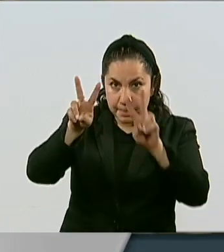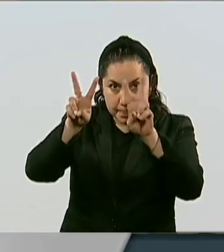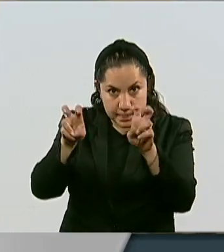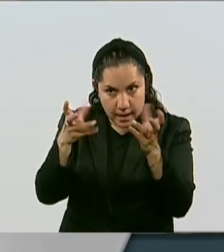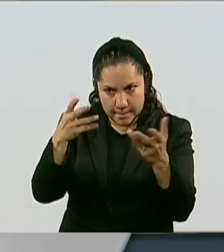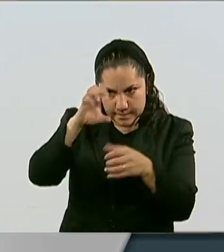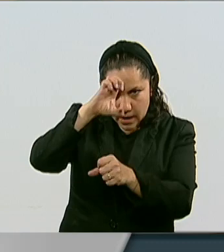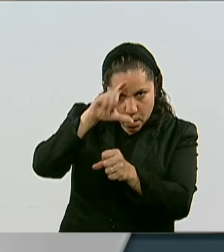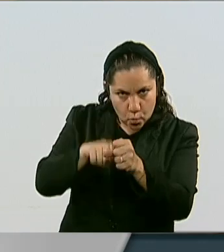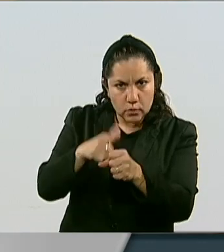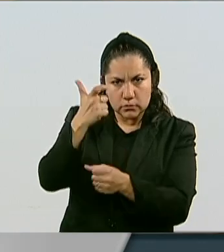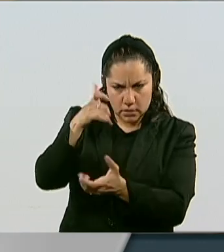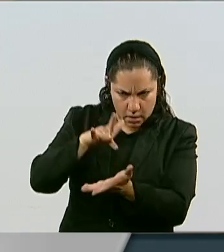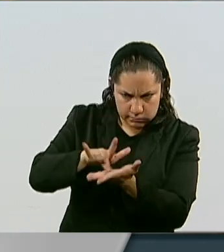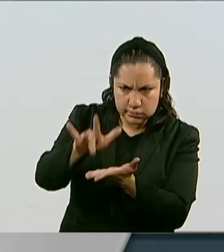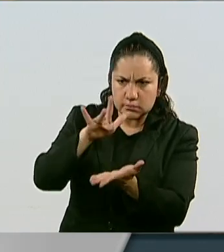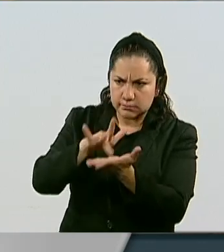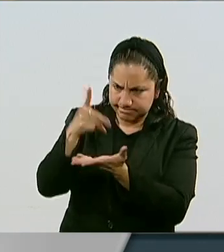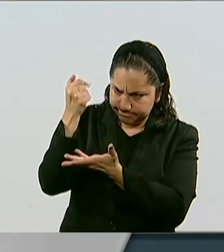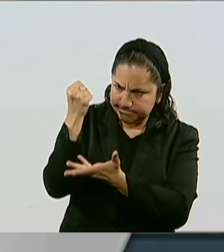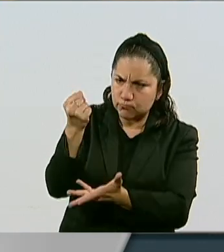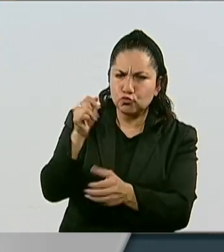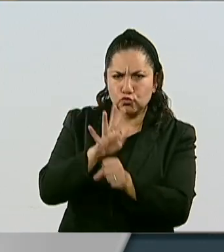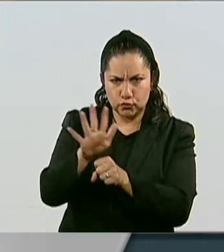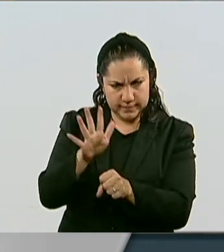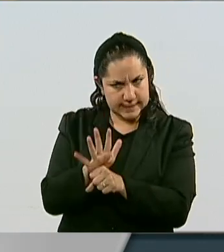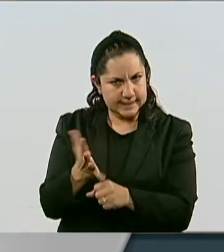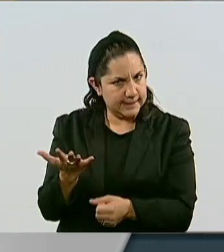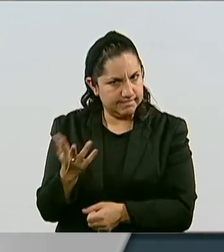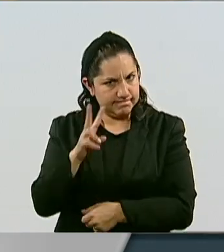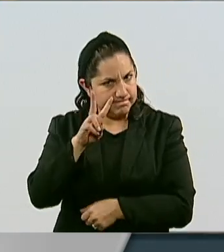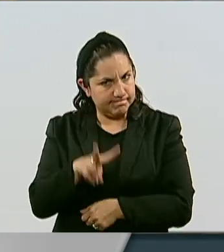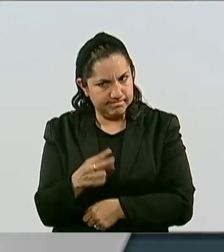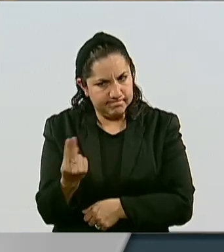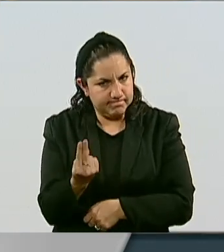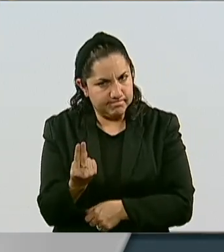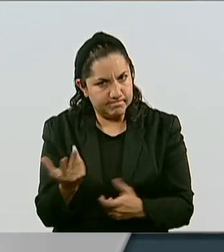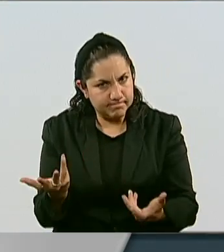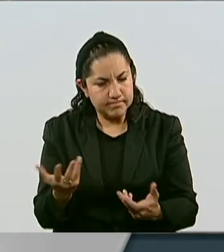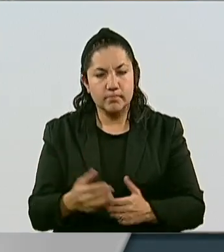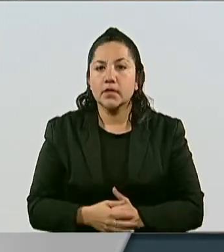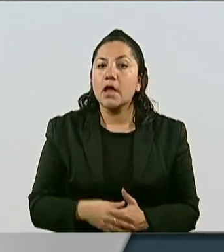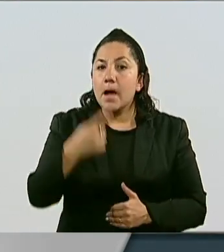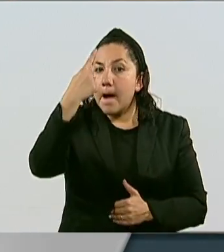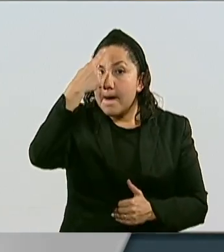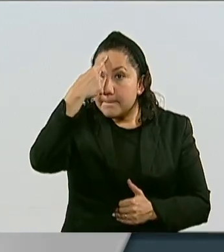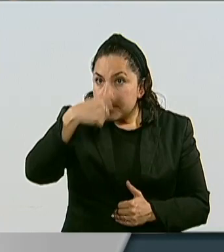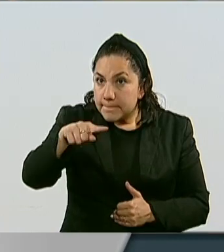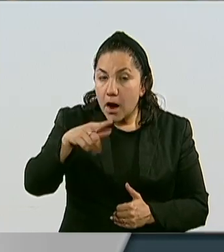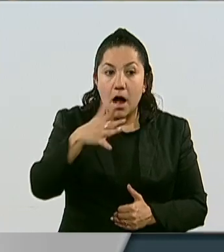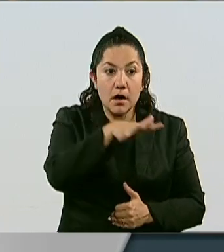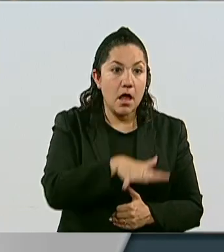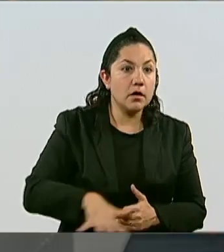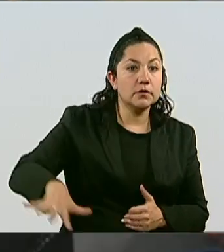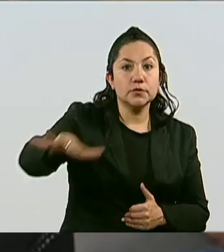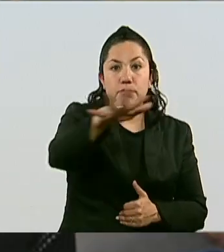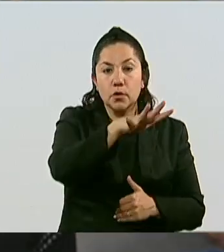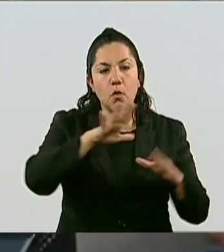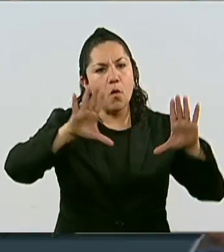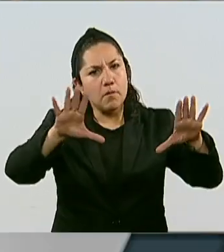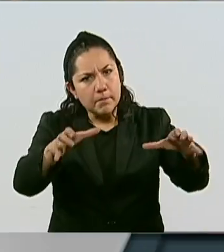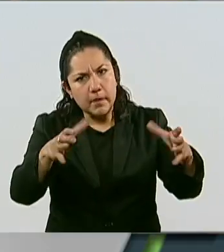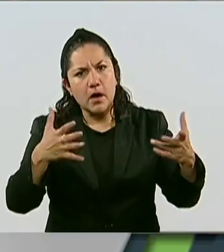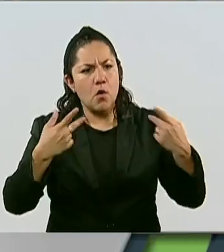Estamos convencidos de que la cultura es fundamental, tanto para el desarrollo individual como colectivo, a través de ella se genera